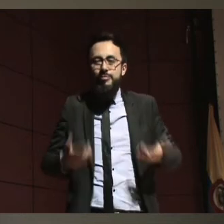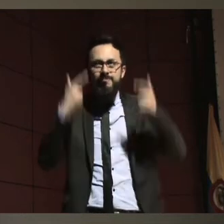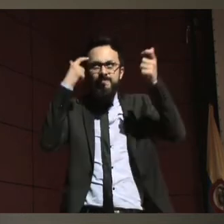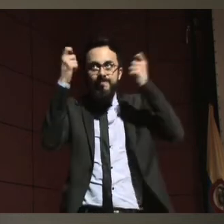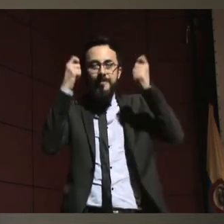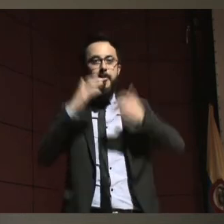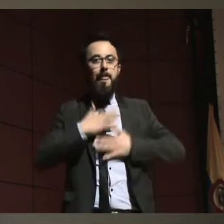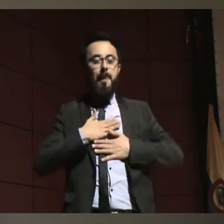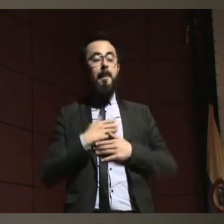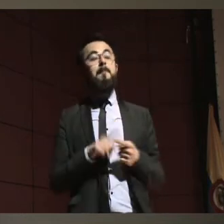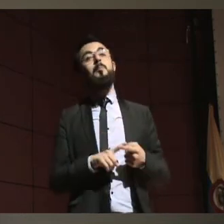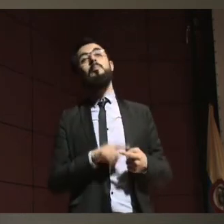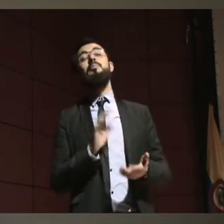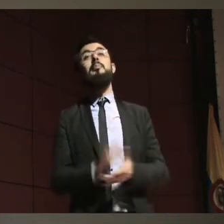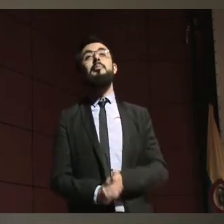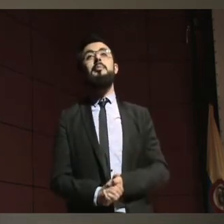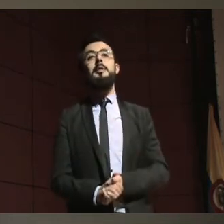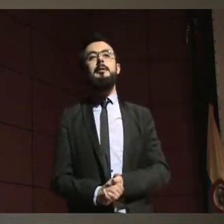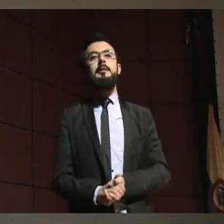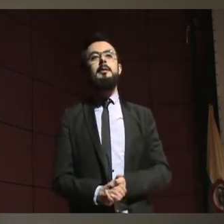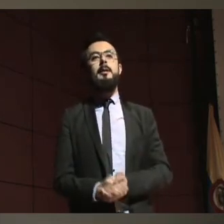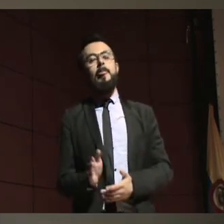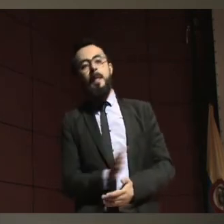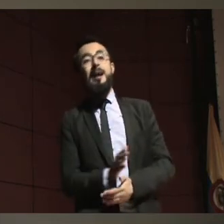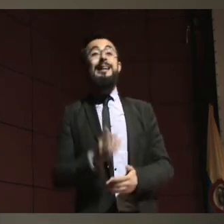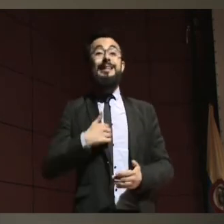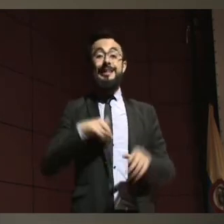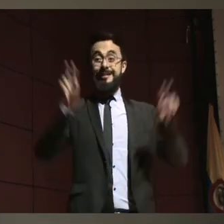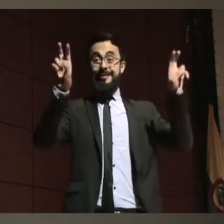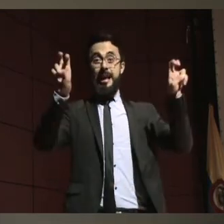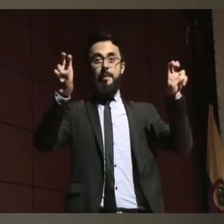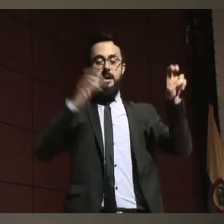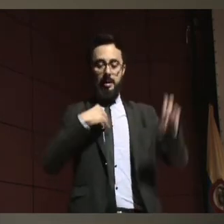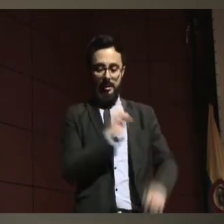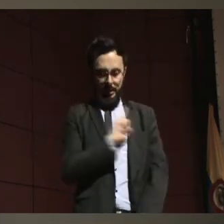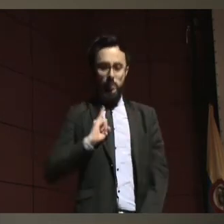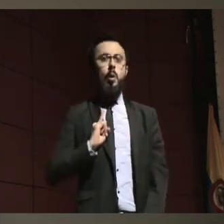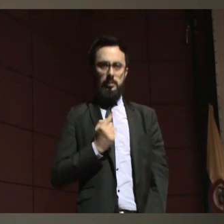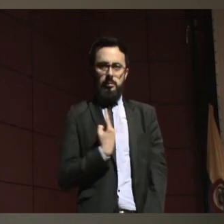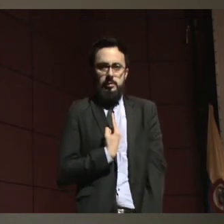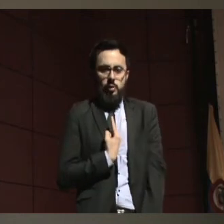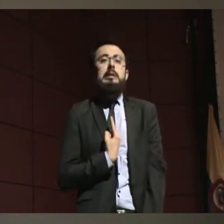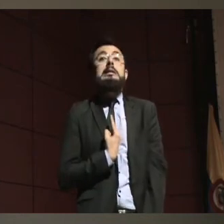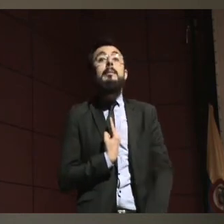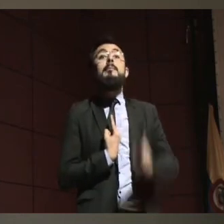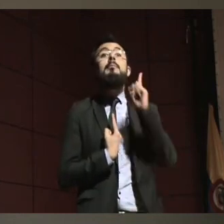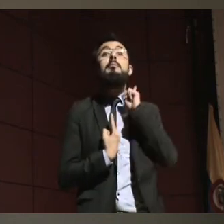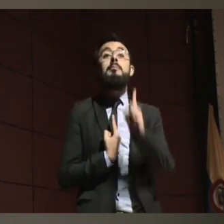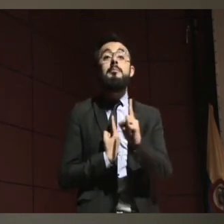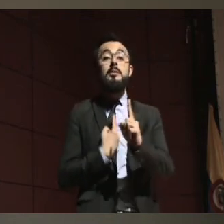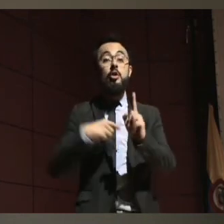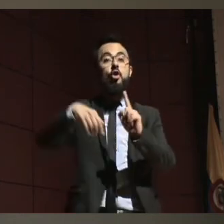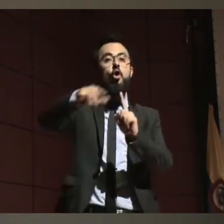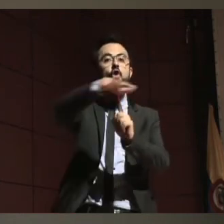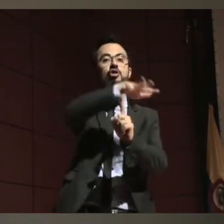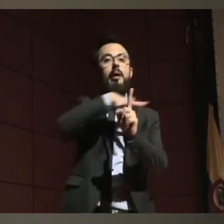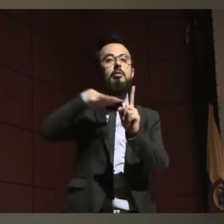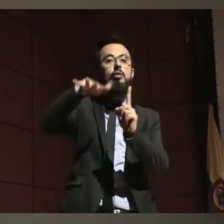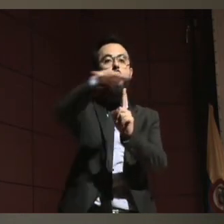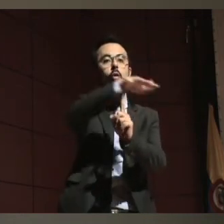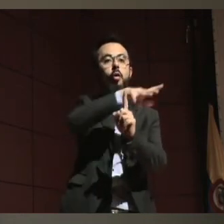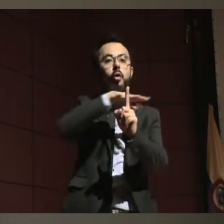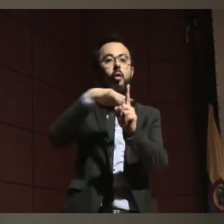es que sigue siendo un tema individual, pero mediado por el contexto. Ustedes saben que la parte cultural